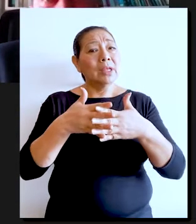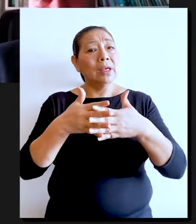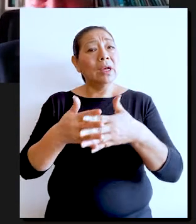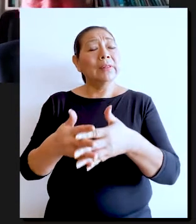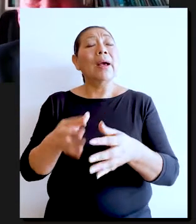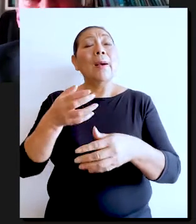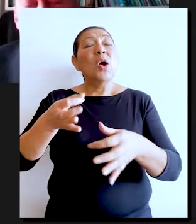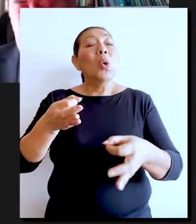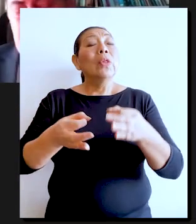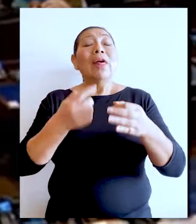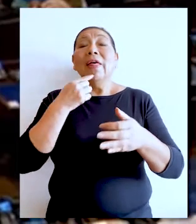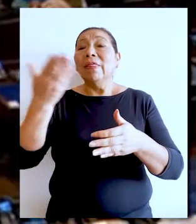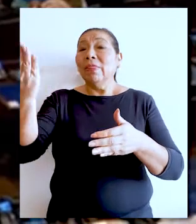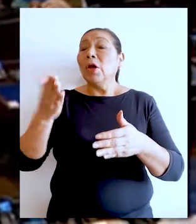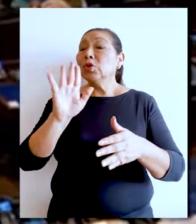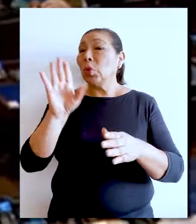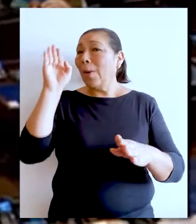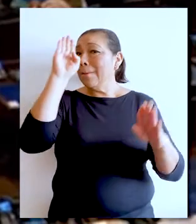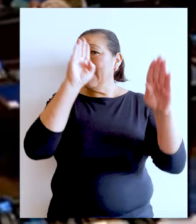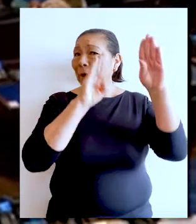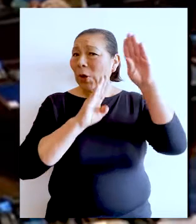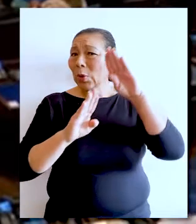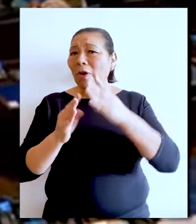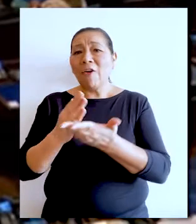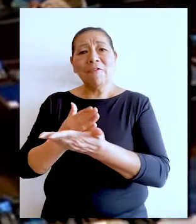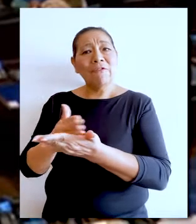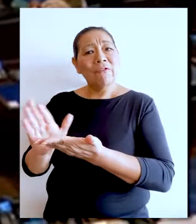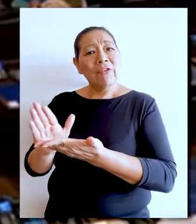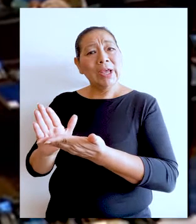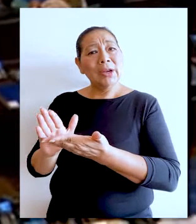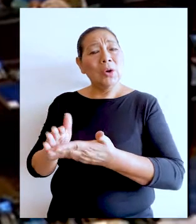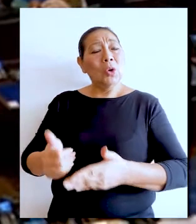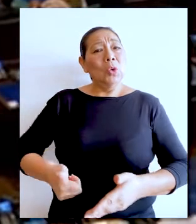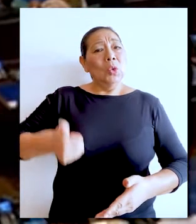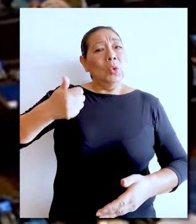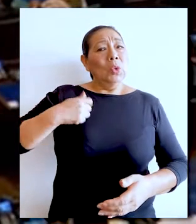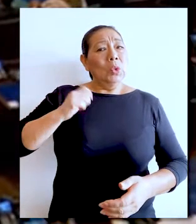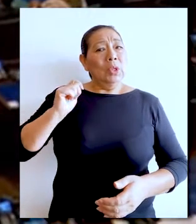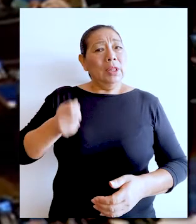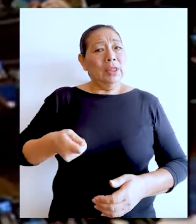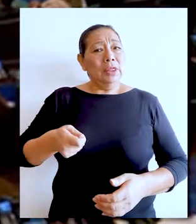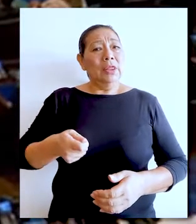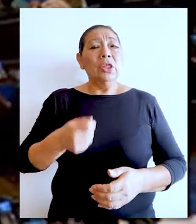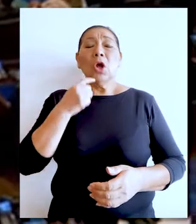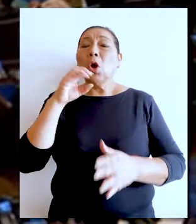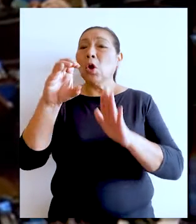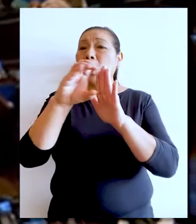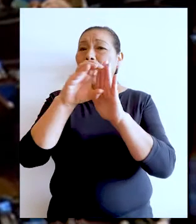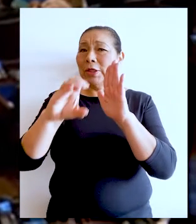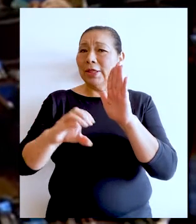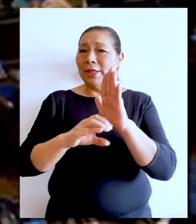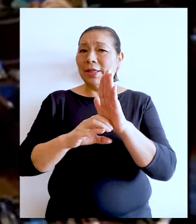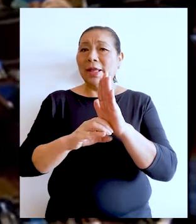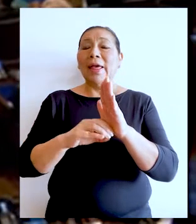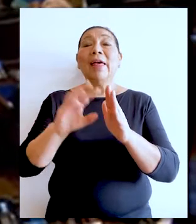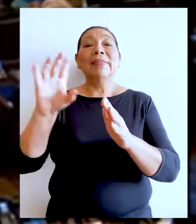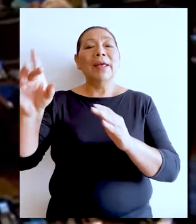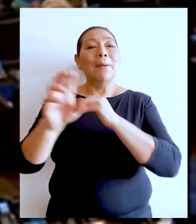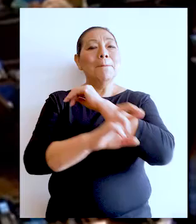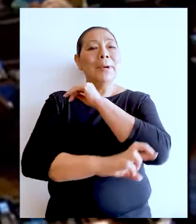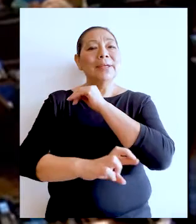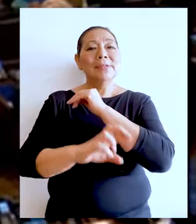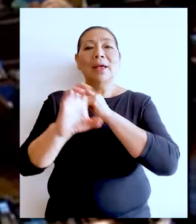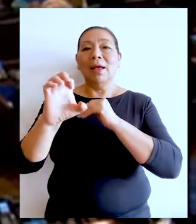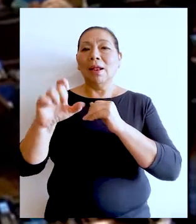Justicia Constitucional, en el que expresa su preocupación por la destitución de los magistrados de la Sala de lo Constitucional